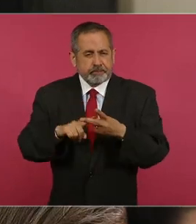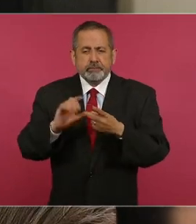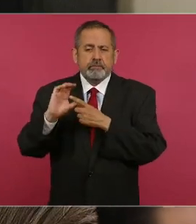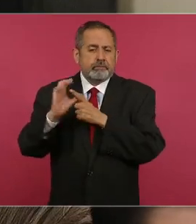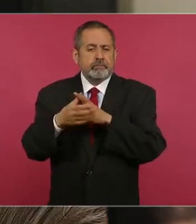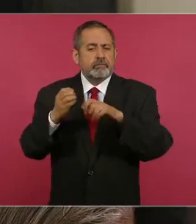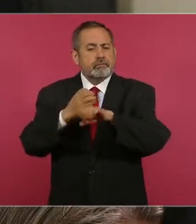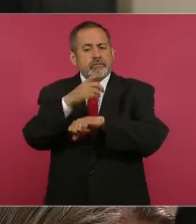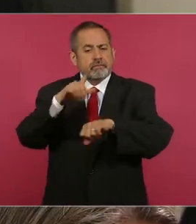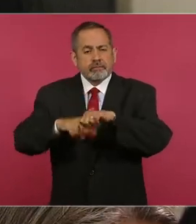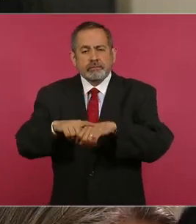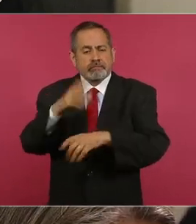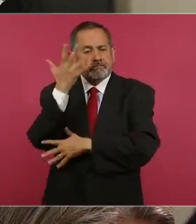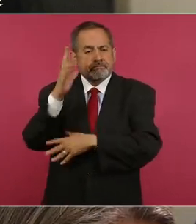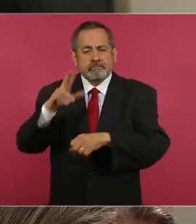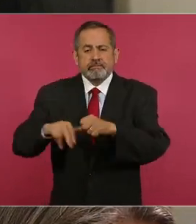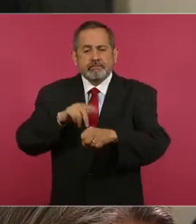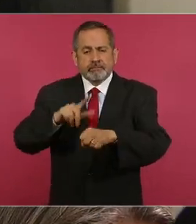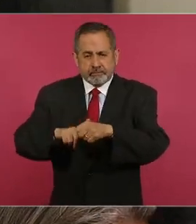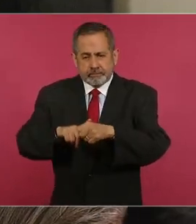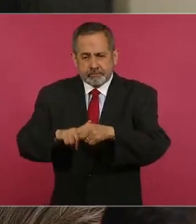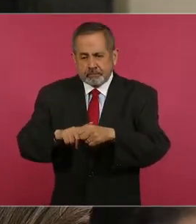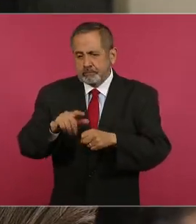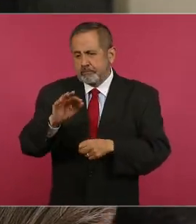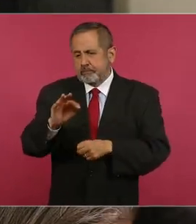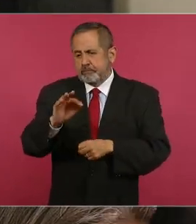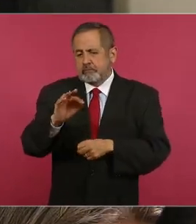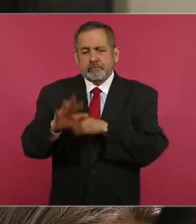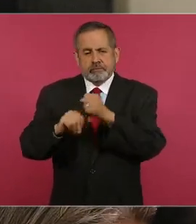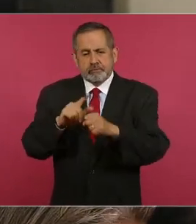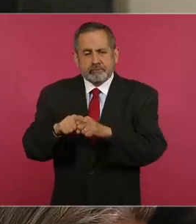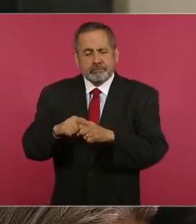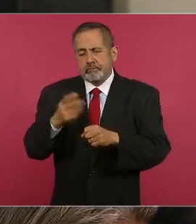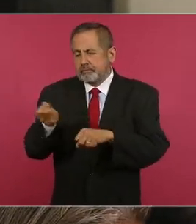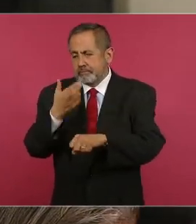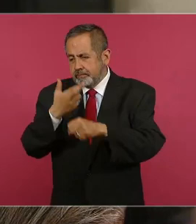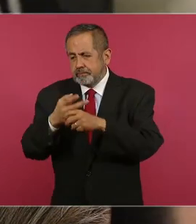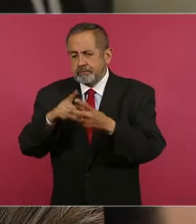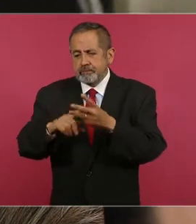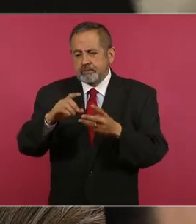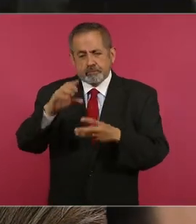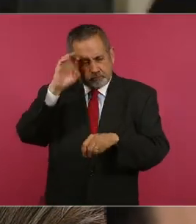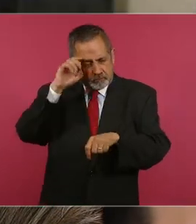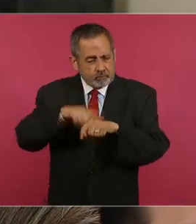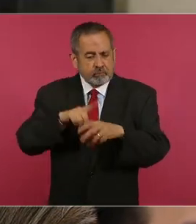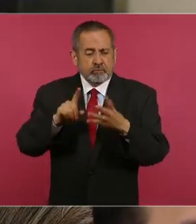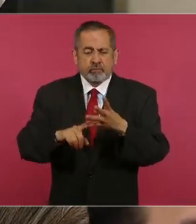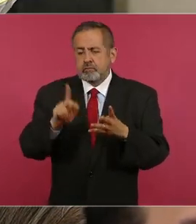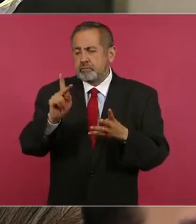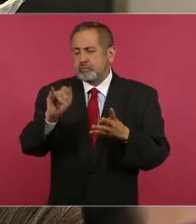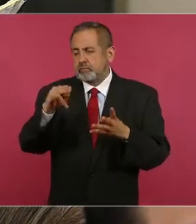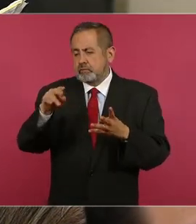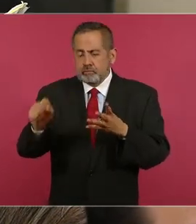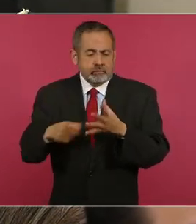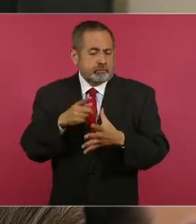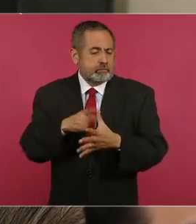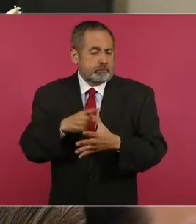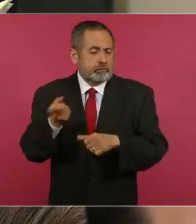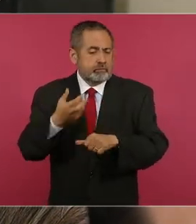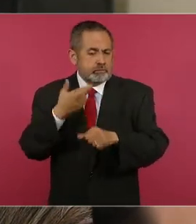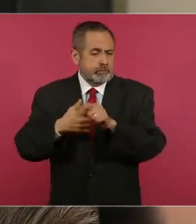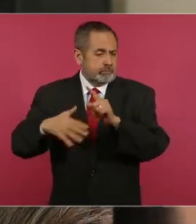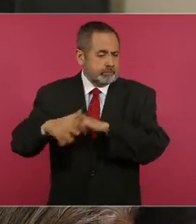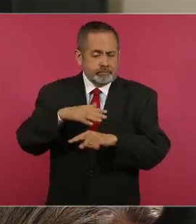Comisión Estatal de Parques Naturales y de la Fauna del Estado, Secretaría de Cultura, Complejo Cultural Los Pinos, Secretaría de Medio